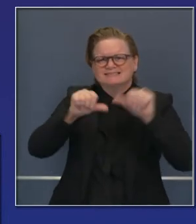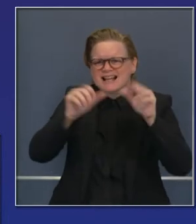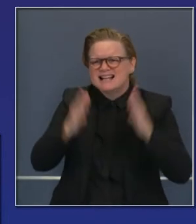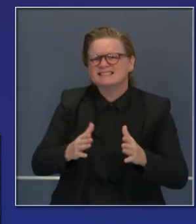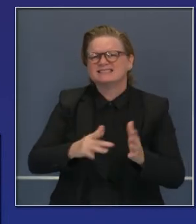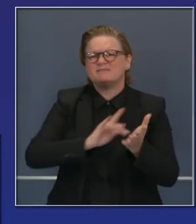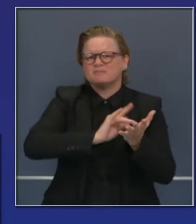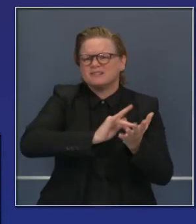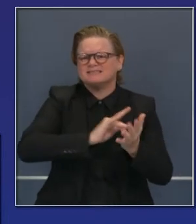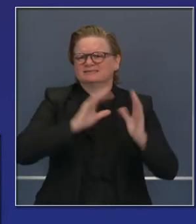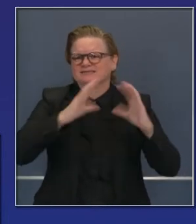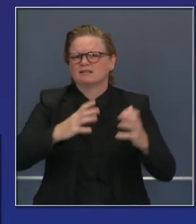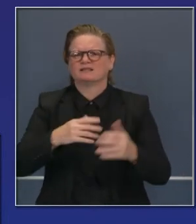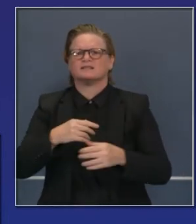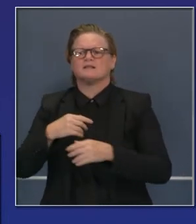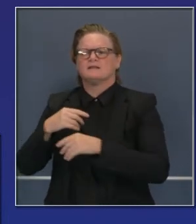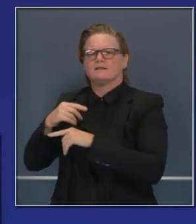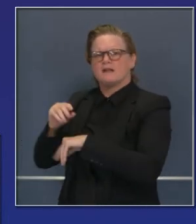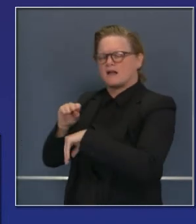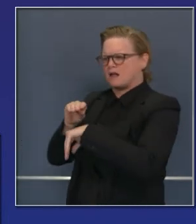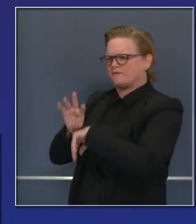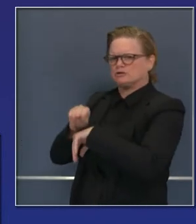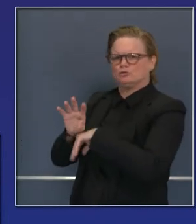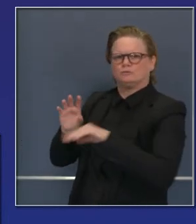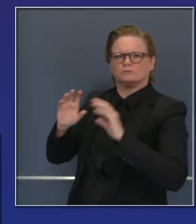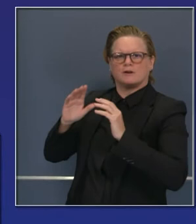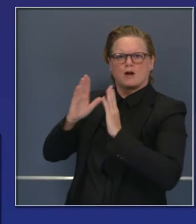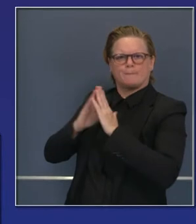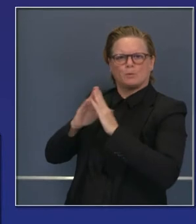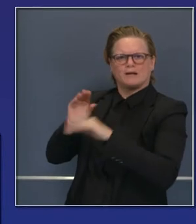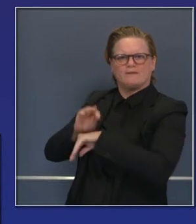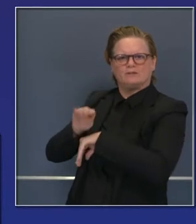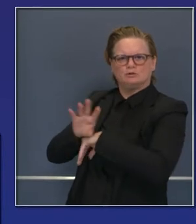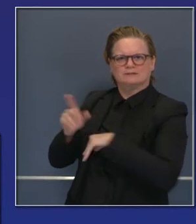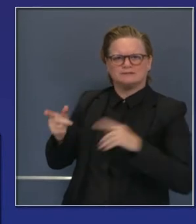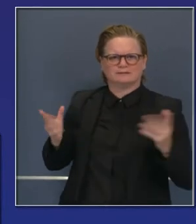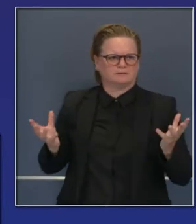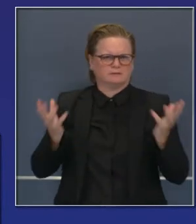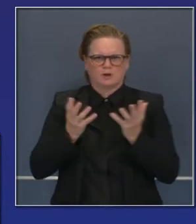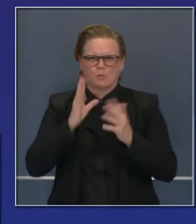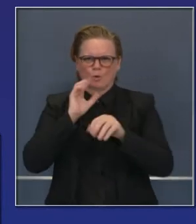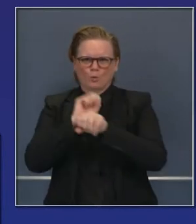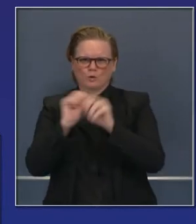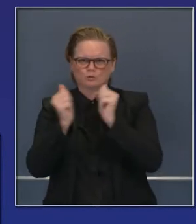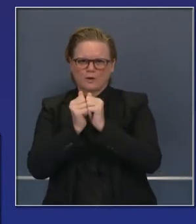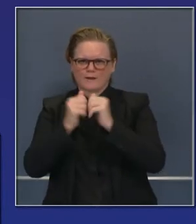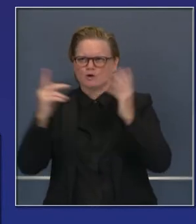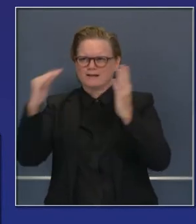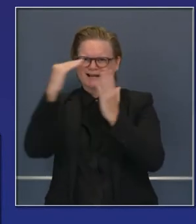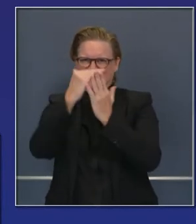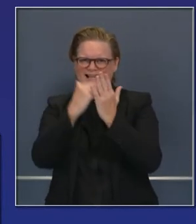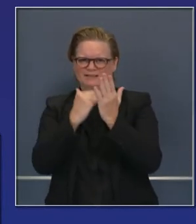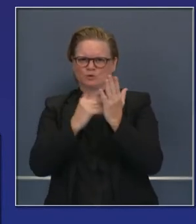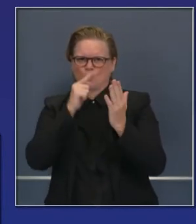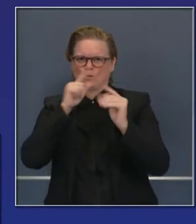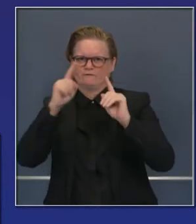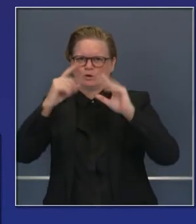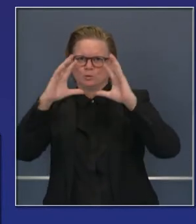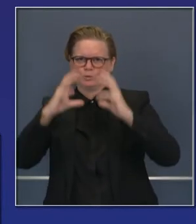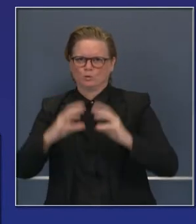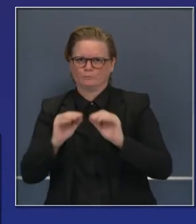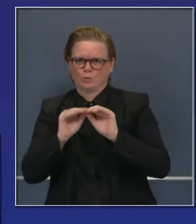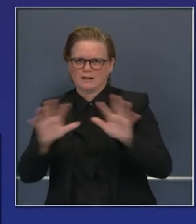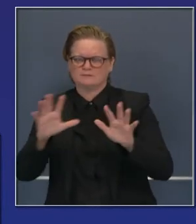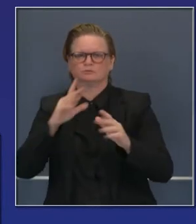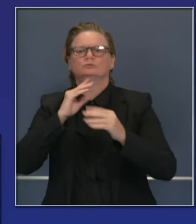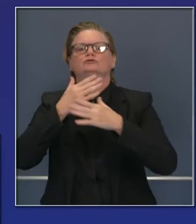el viernes y esas reuniones son públicas. Le insto a usted y a otros que sintonicen esas para aprender